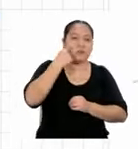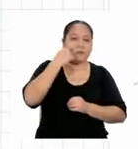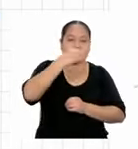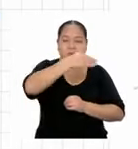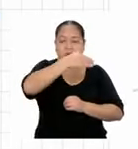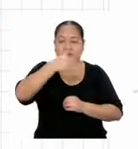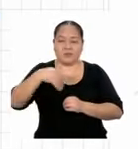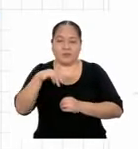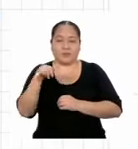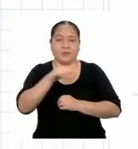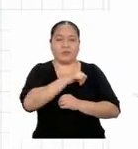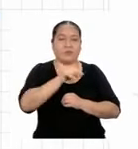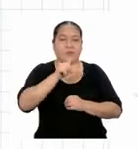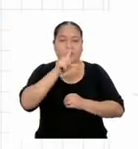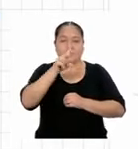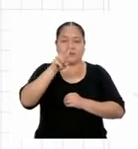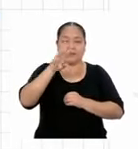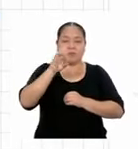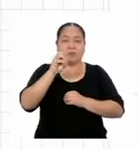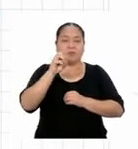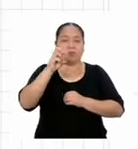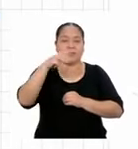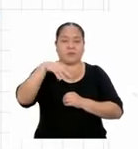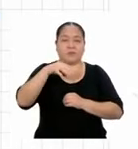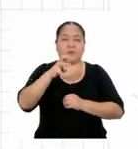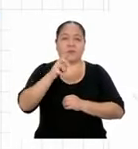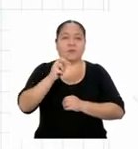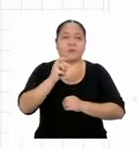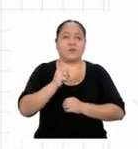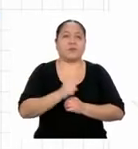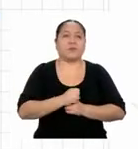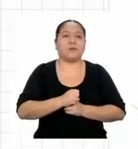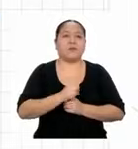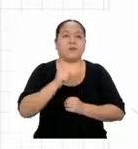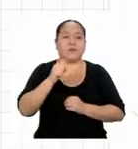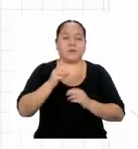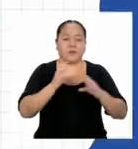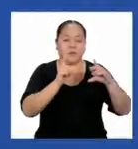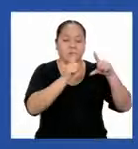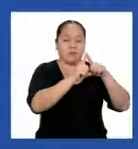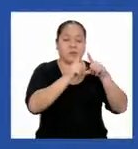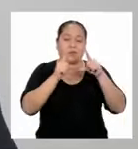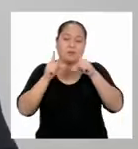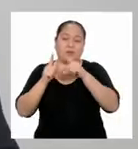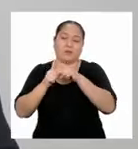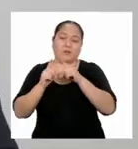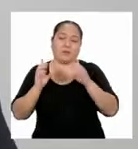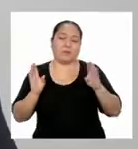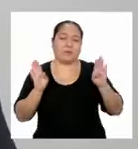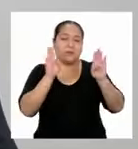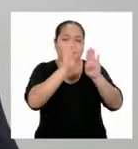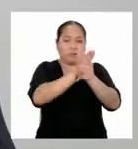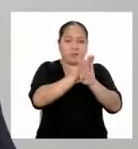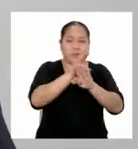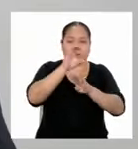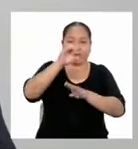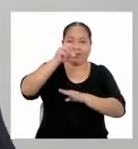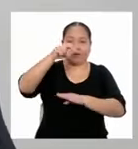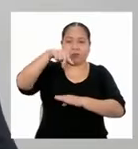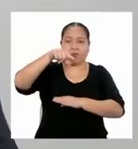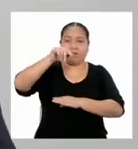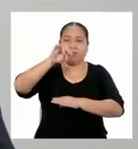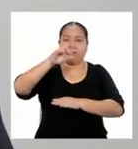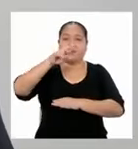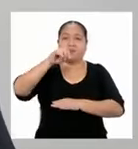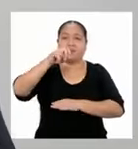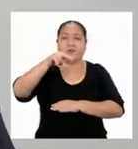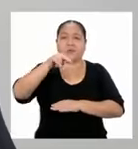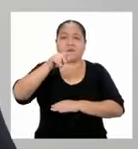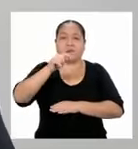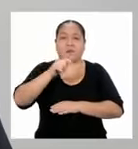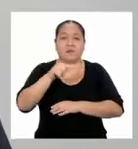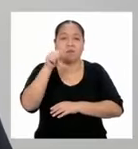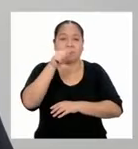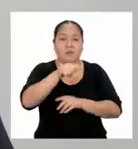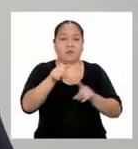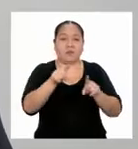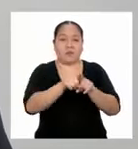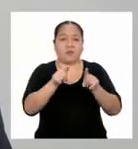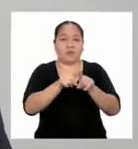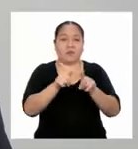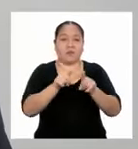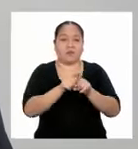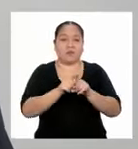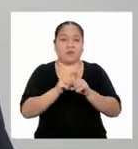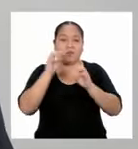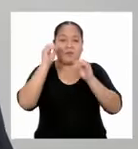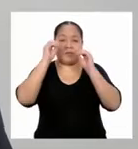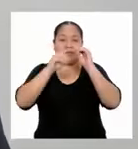también 120 metros, por tratarse de triángulos congruentes. Una vez más, aplicamos el criterio LAL